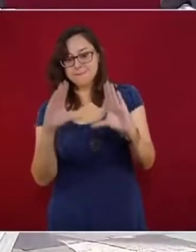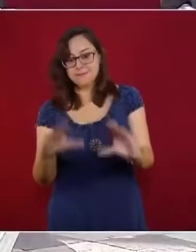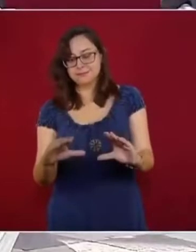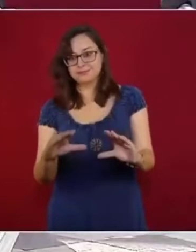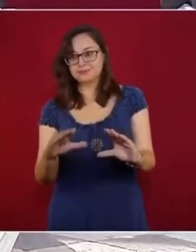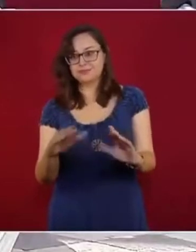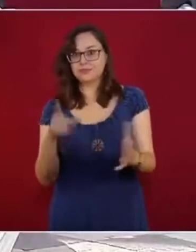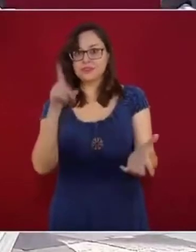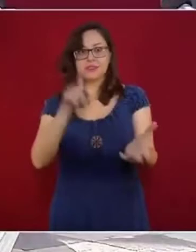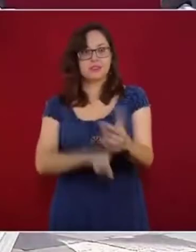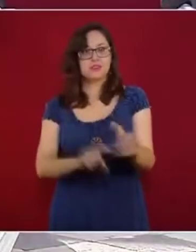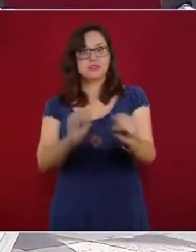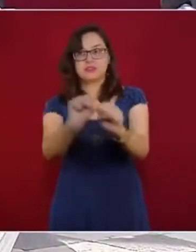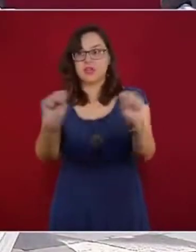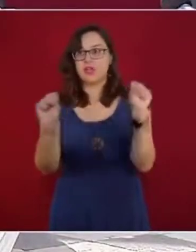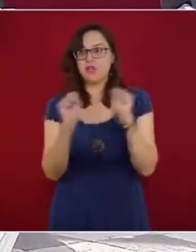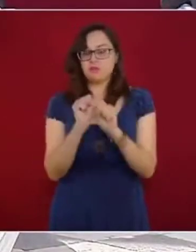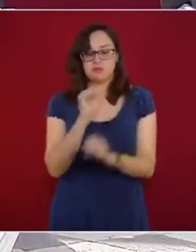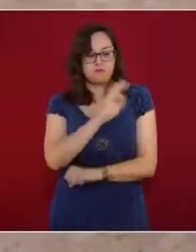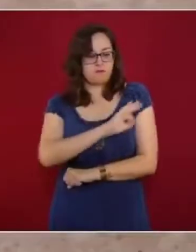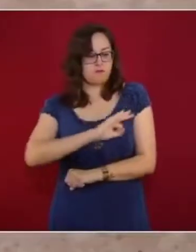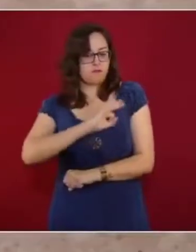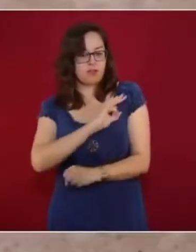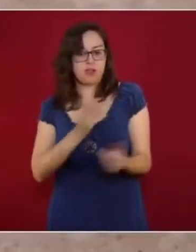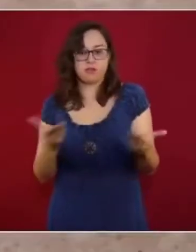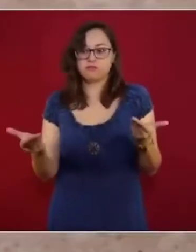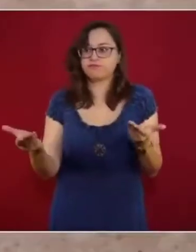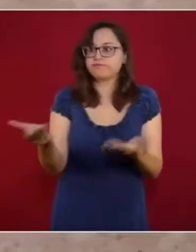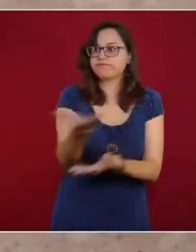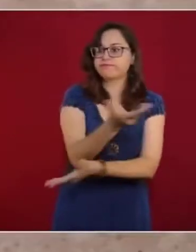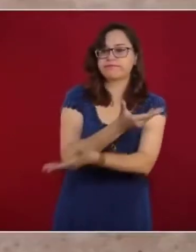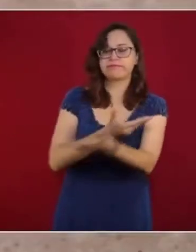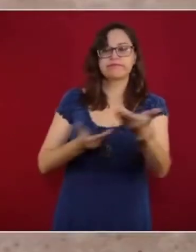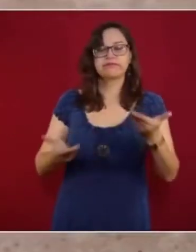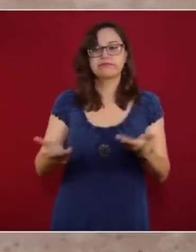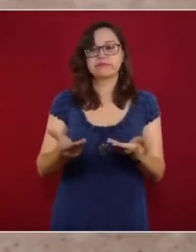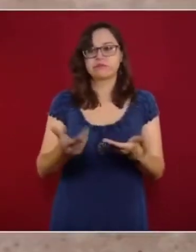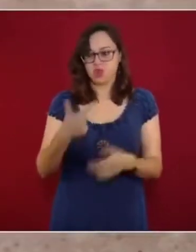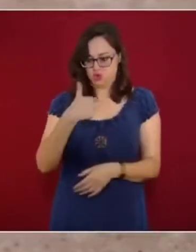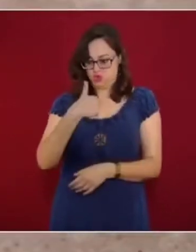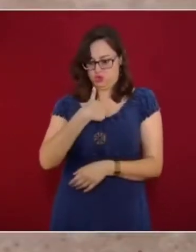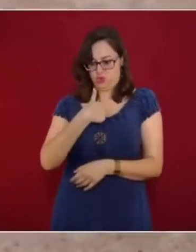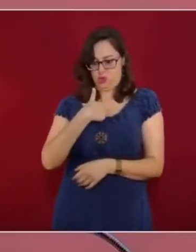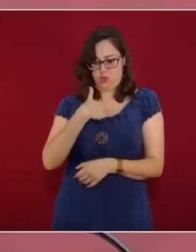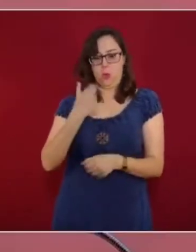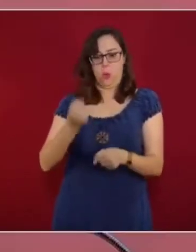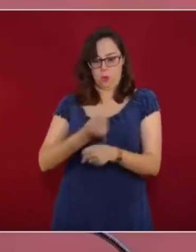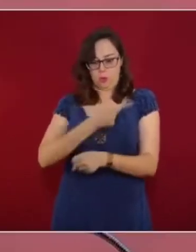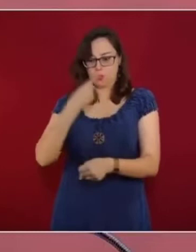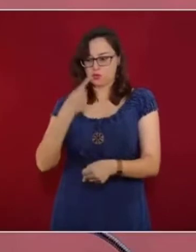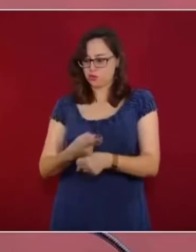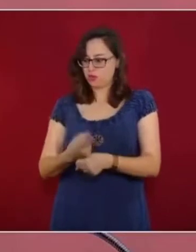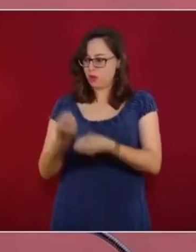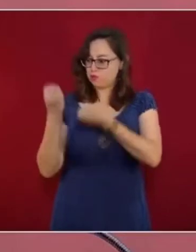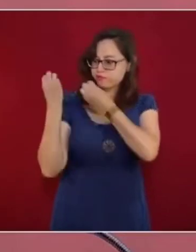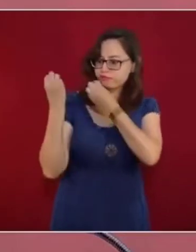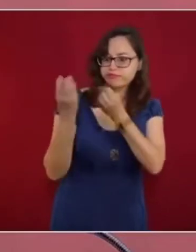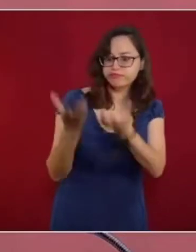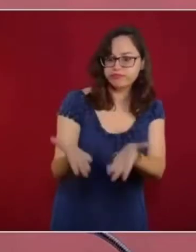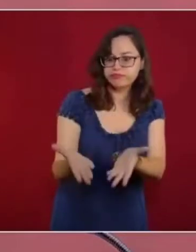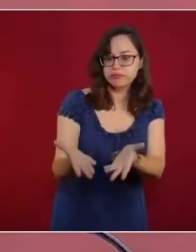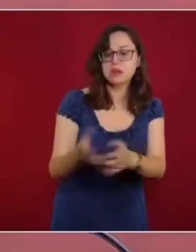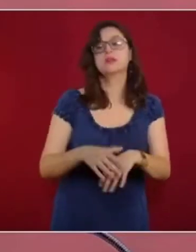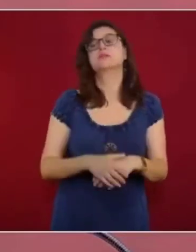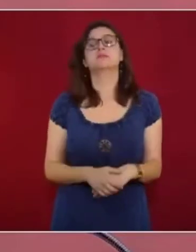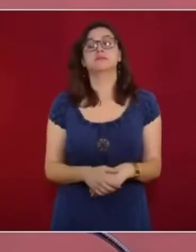de felicidad para aquellos que pueden sufrir situaciones de violencia, de pobreza, de